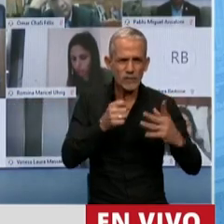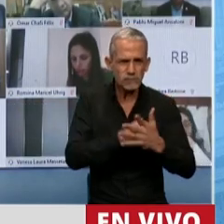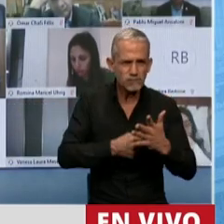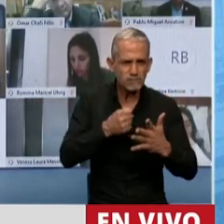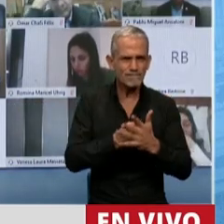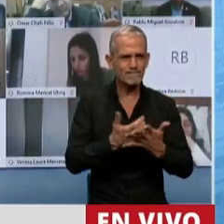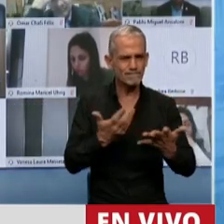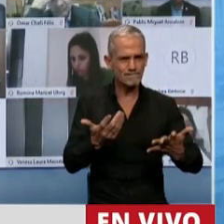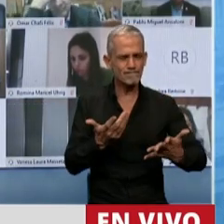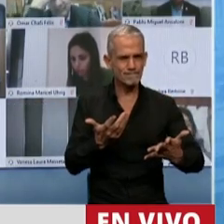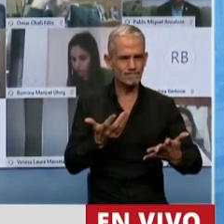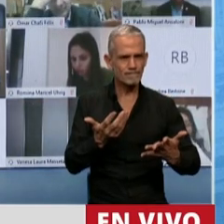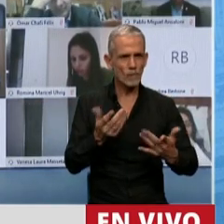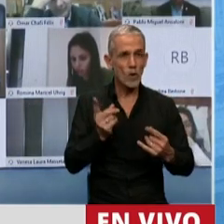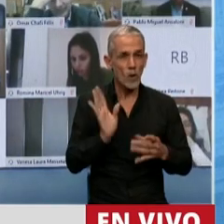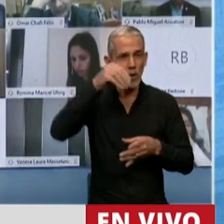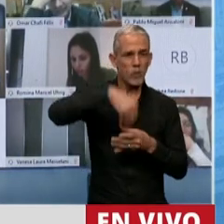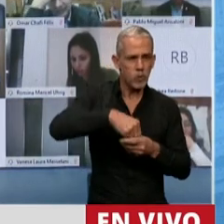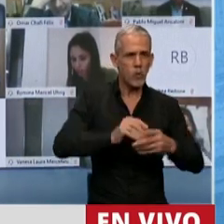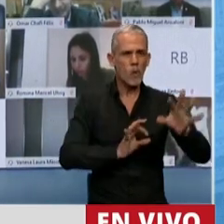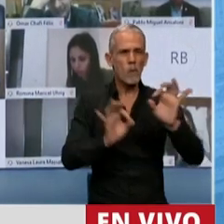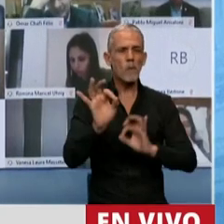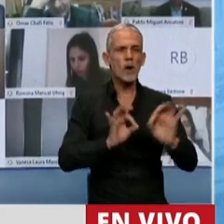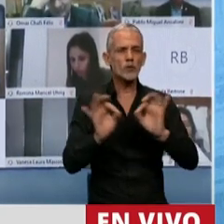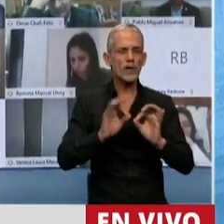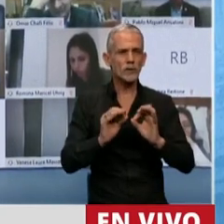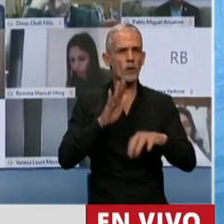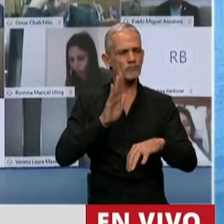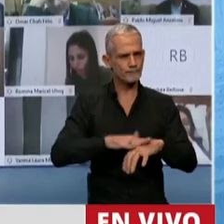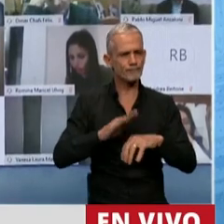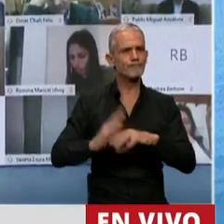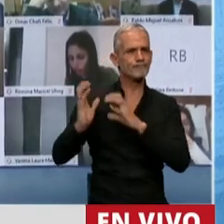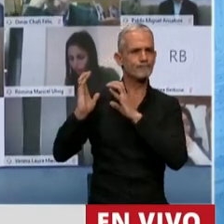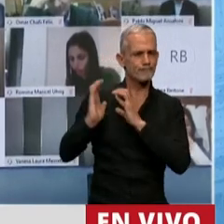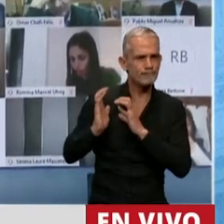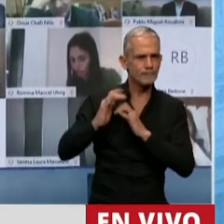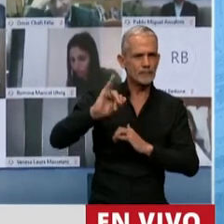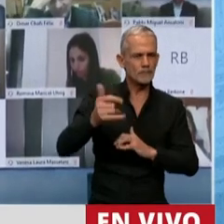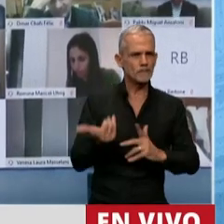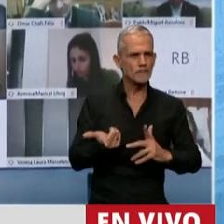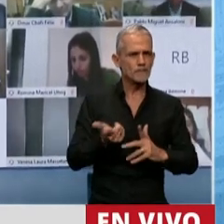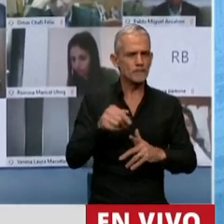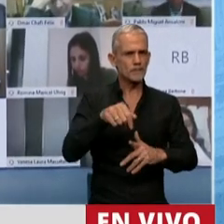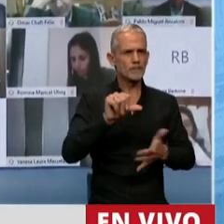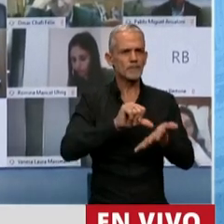en ser parte de este proyecto que se ha hecho cargo de este país,